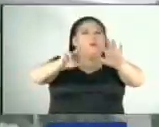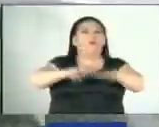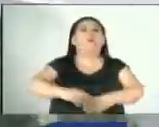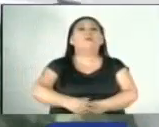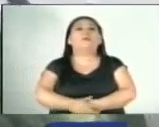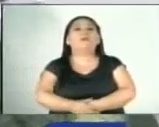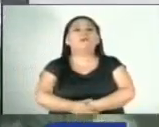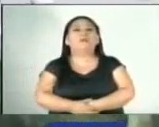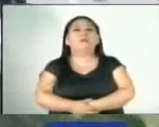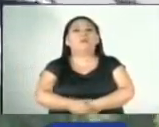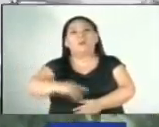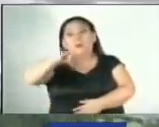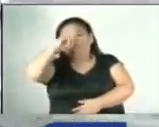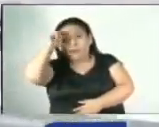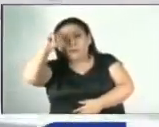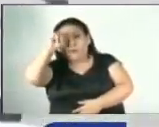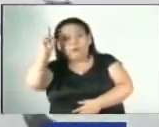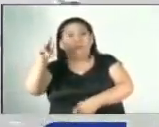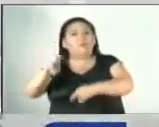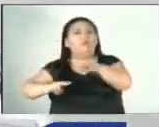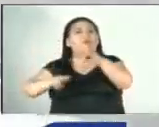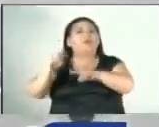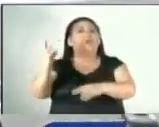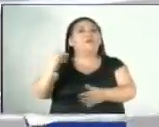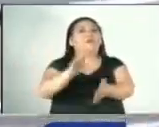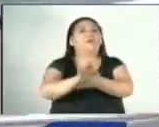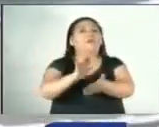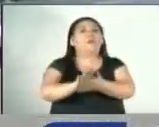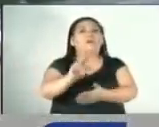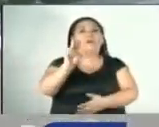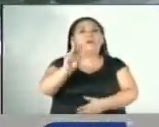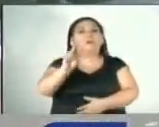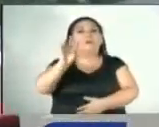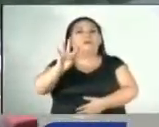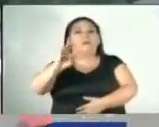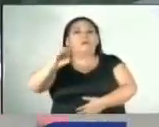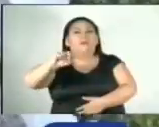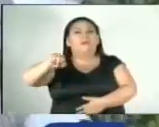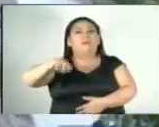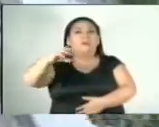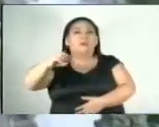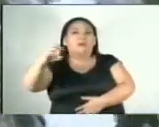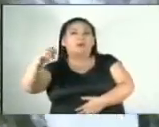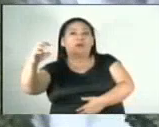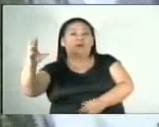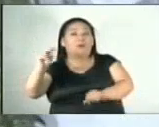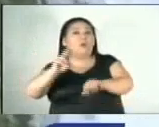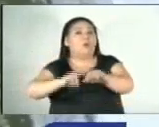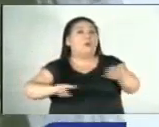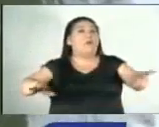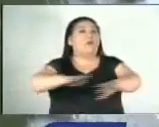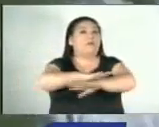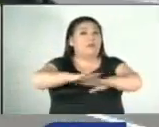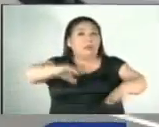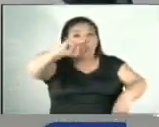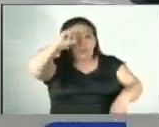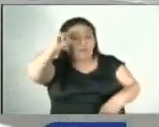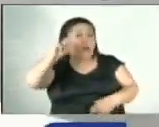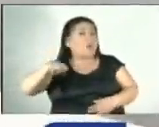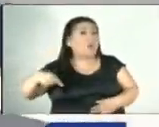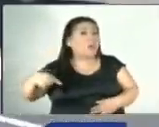La obra, según el ministro, tendría un monto de más de 240 millones de dólares y que se espera que se finalicen